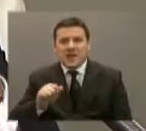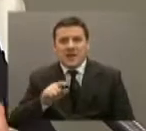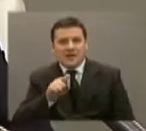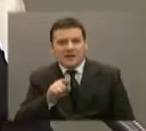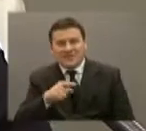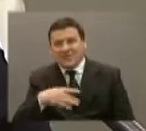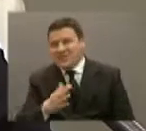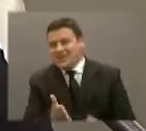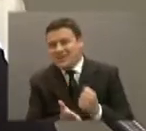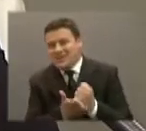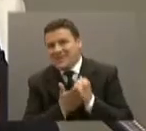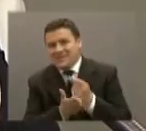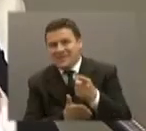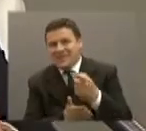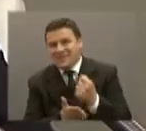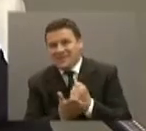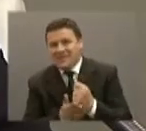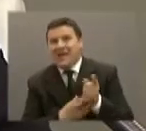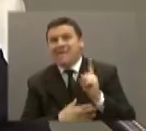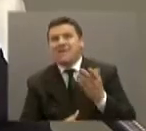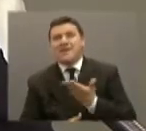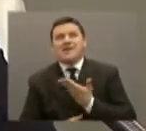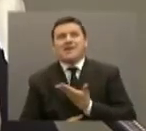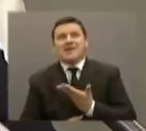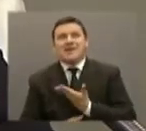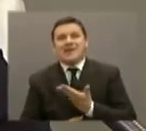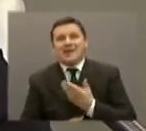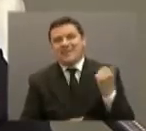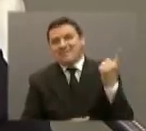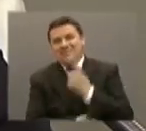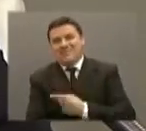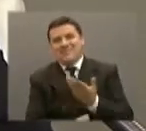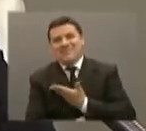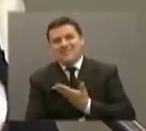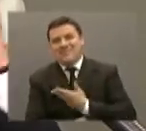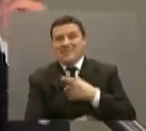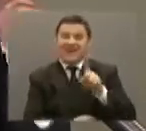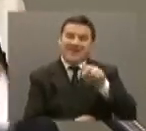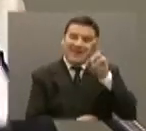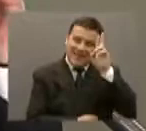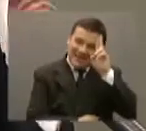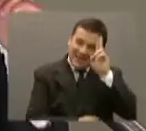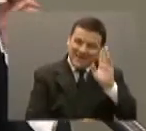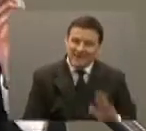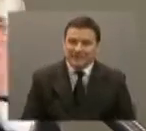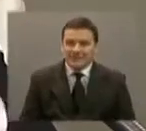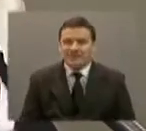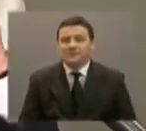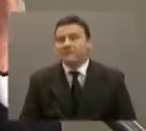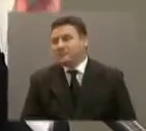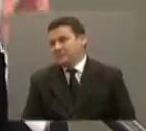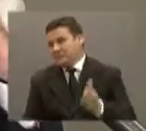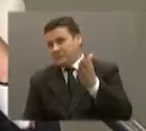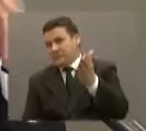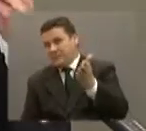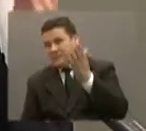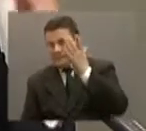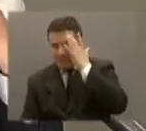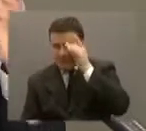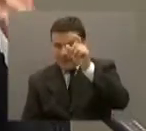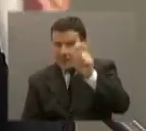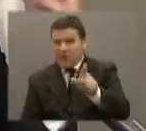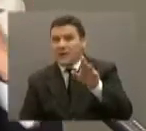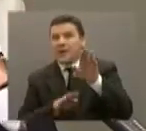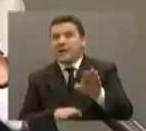nos ayuda muchísimo, nos regaña todo el día, casi siempre con razón. Y yo quiero mencionarla a ella especialmente porque ella además